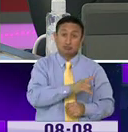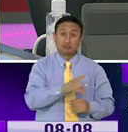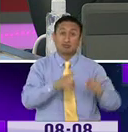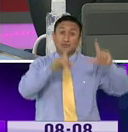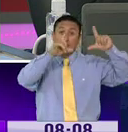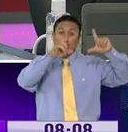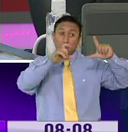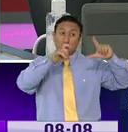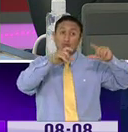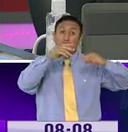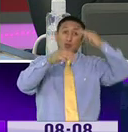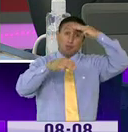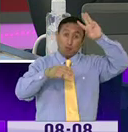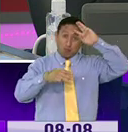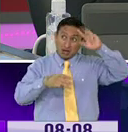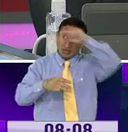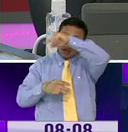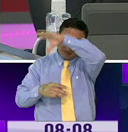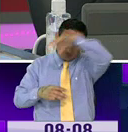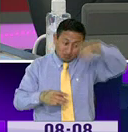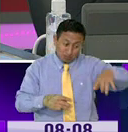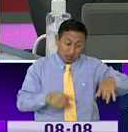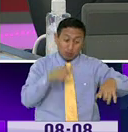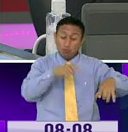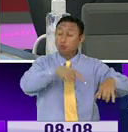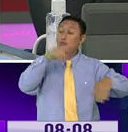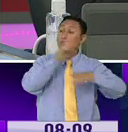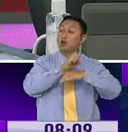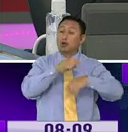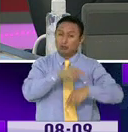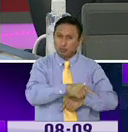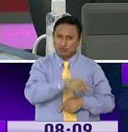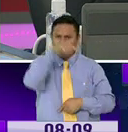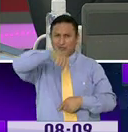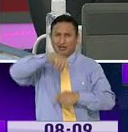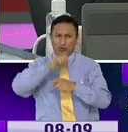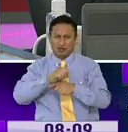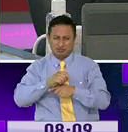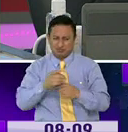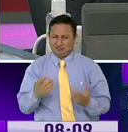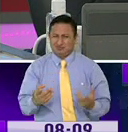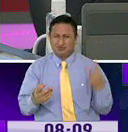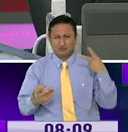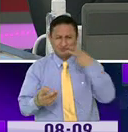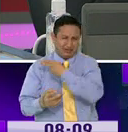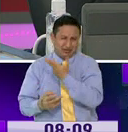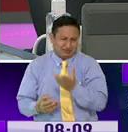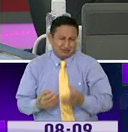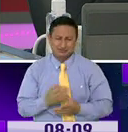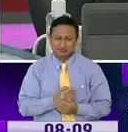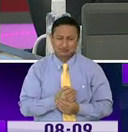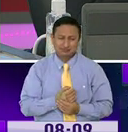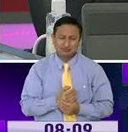unas fuerzas comunes en México, y esas de ahí las hacen pasar como que fuese Ecuador. Eso es falso totalmente.